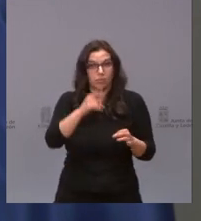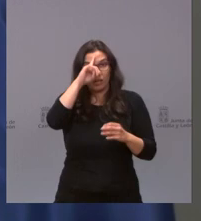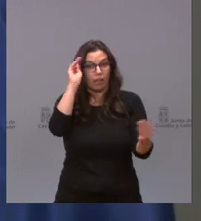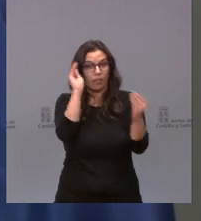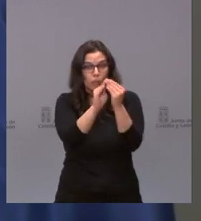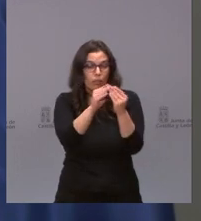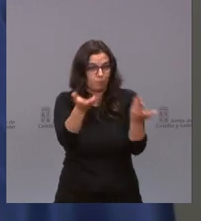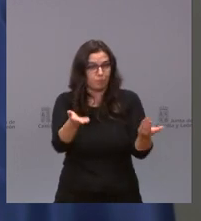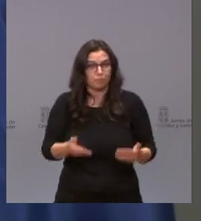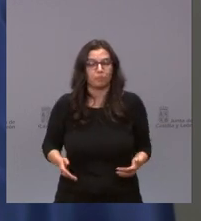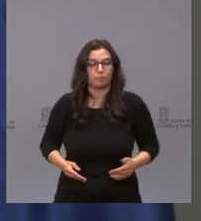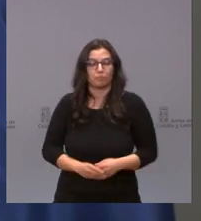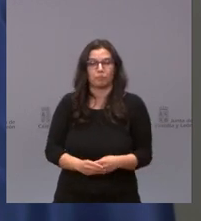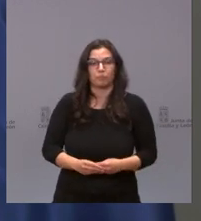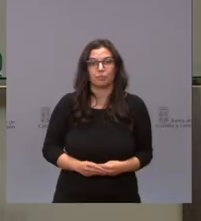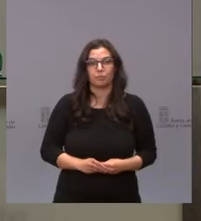acuerdo con lo que usted dice